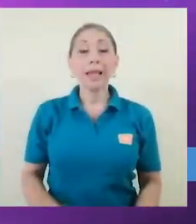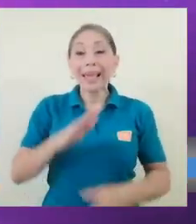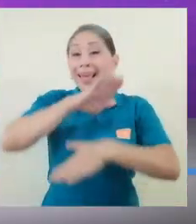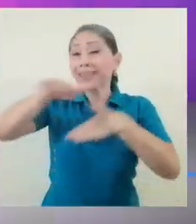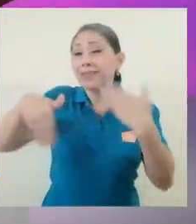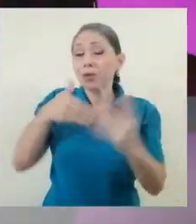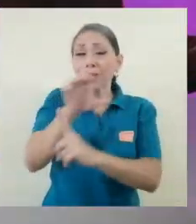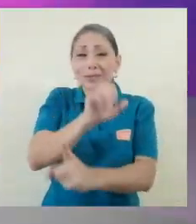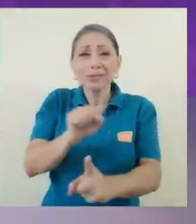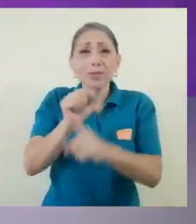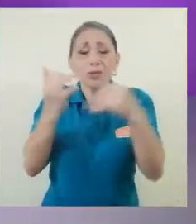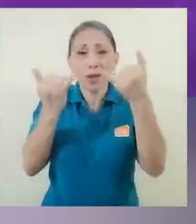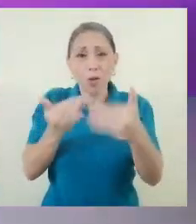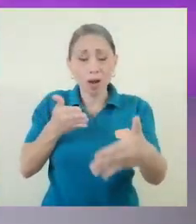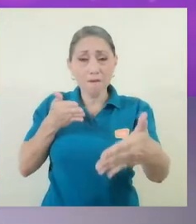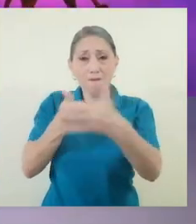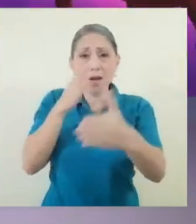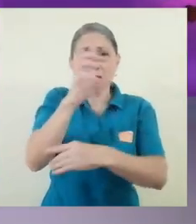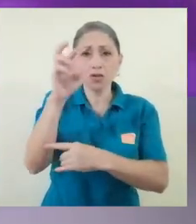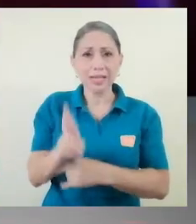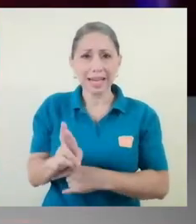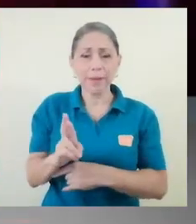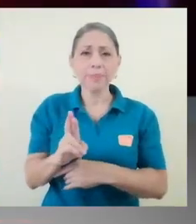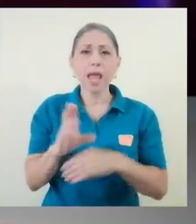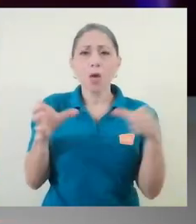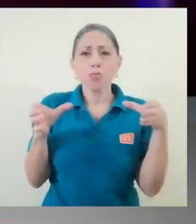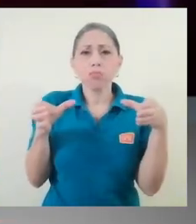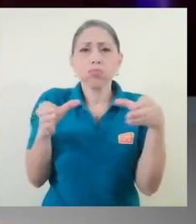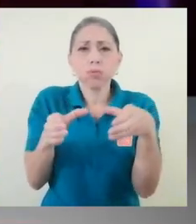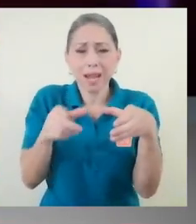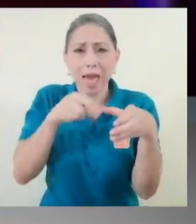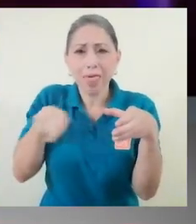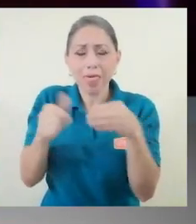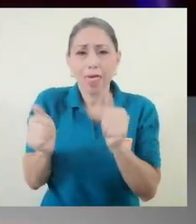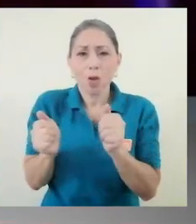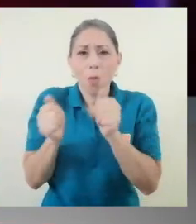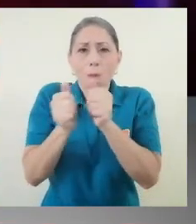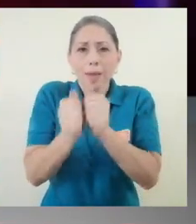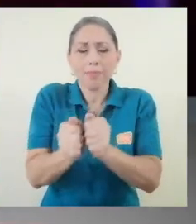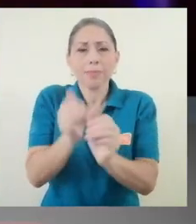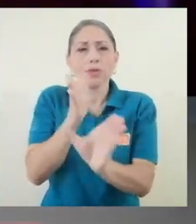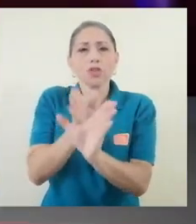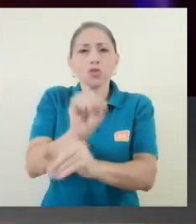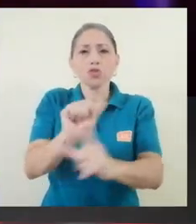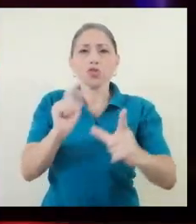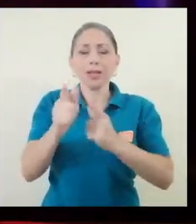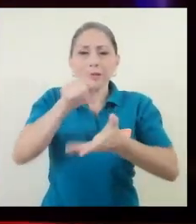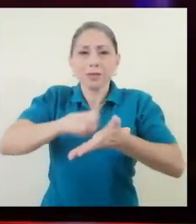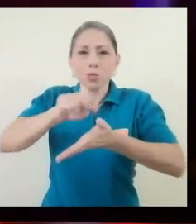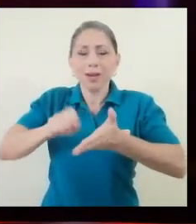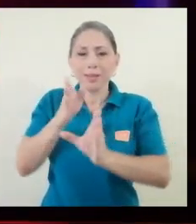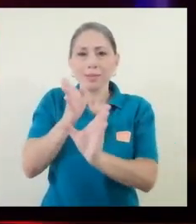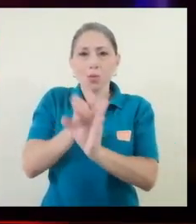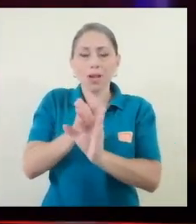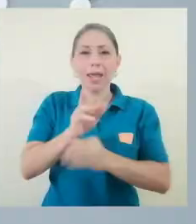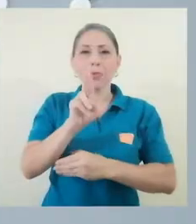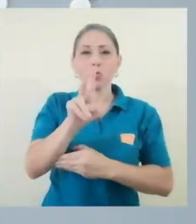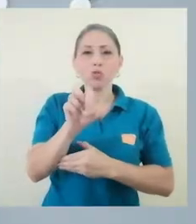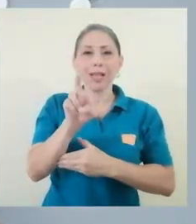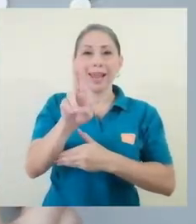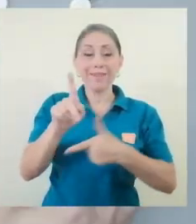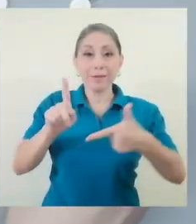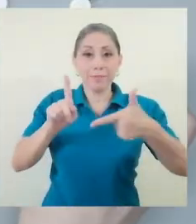Dentro de toda la situación que afecta a Costa Rica, la Brigada de Acompañamiento Psicosocial de la Escuela de Psicología de la UCR